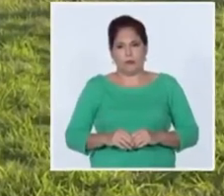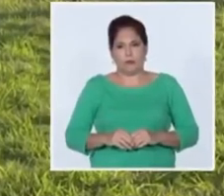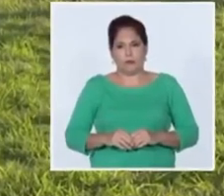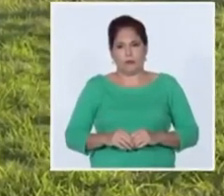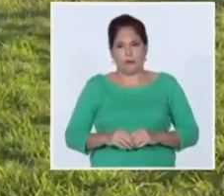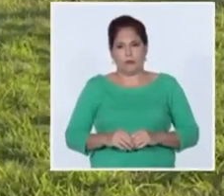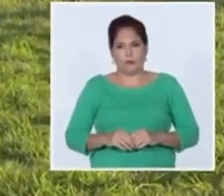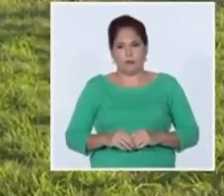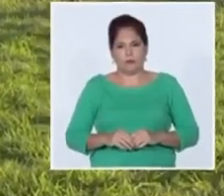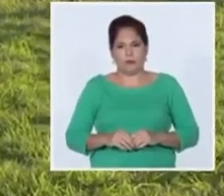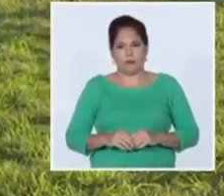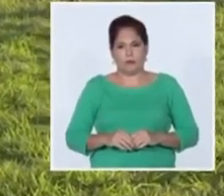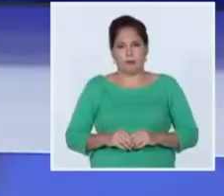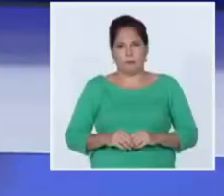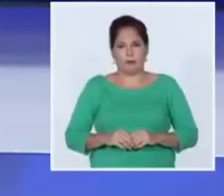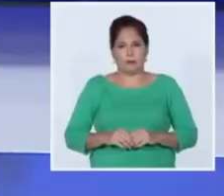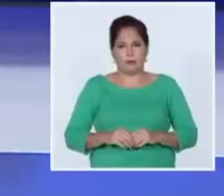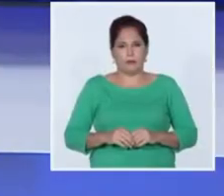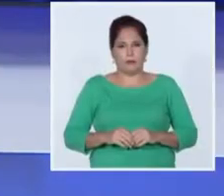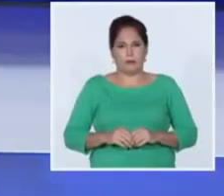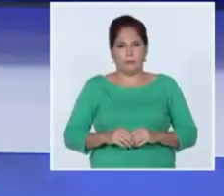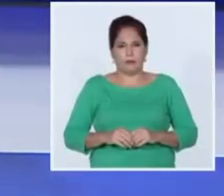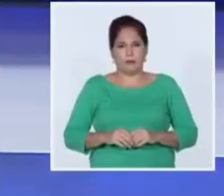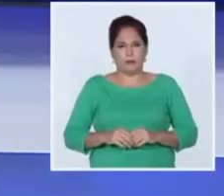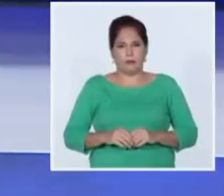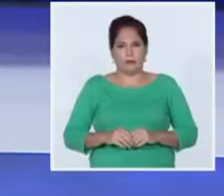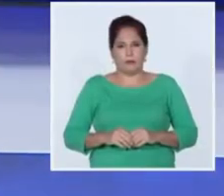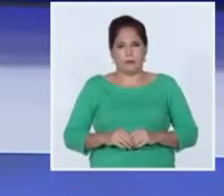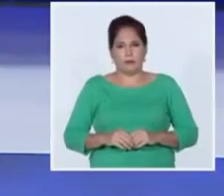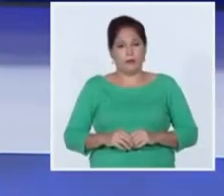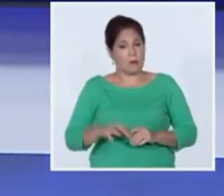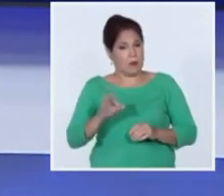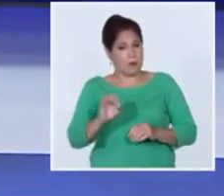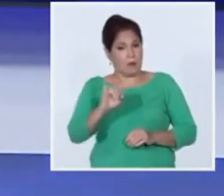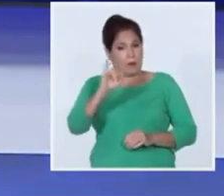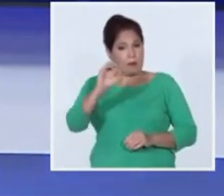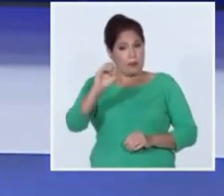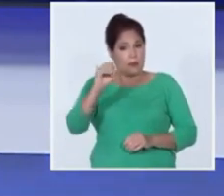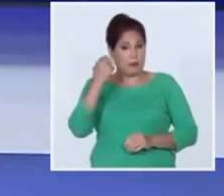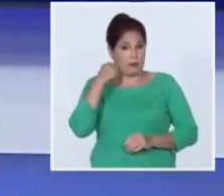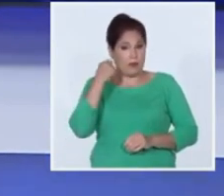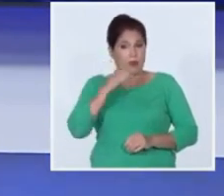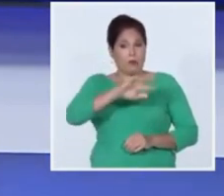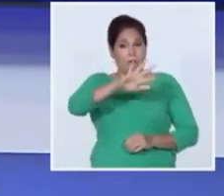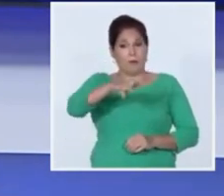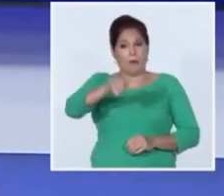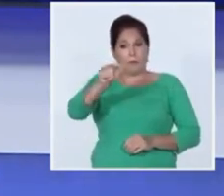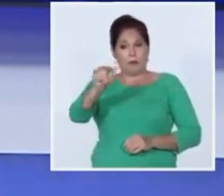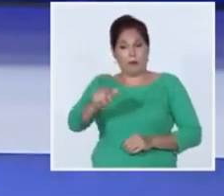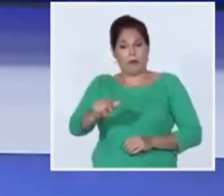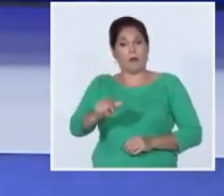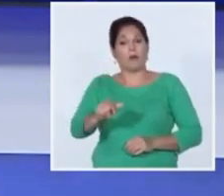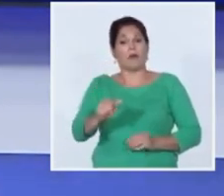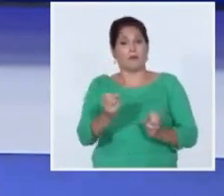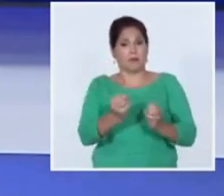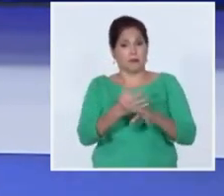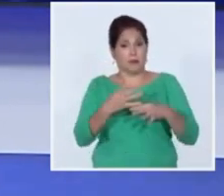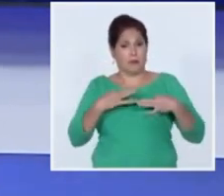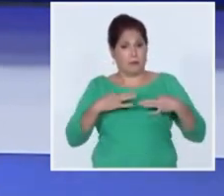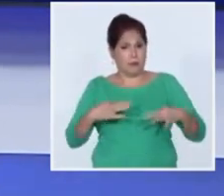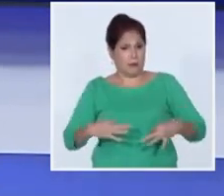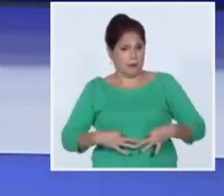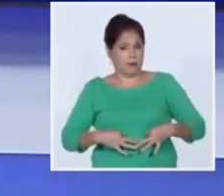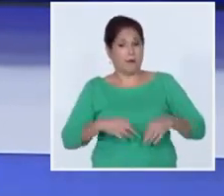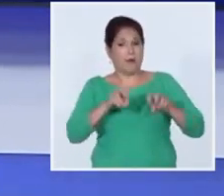Cubano de Noticias a propósito de los 60 años de la Marina de Guerra Revolucionaria el miembro del buro político y presidente de la